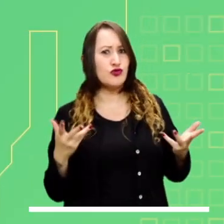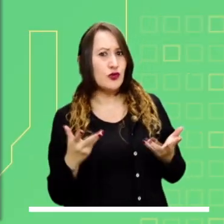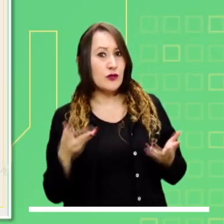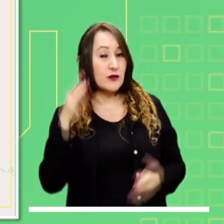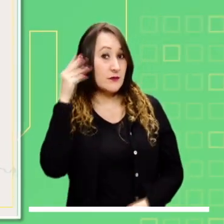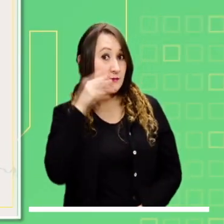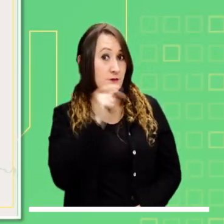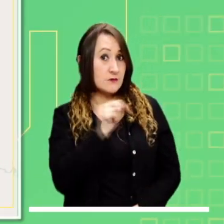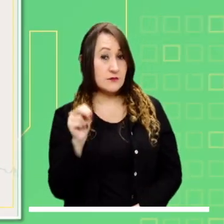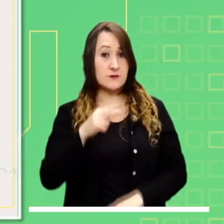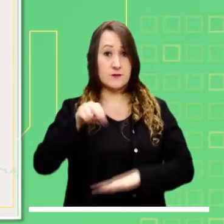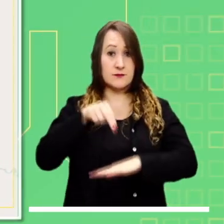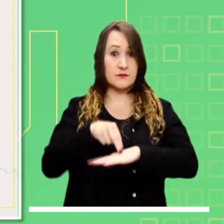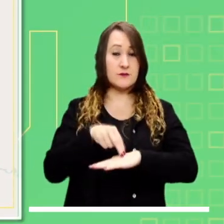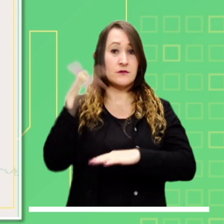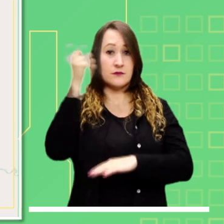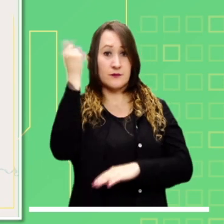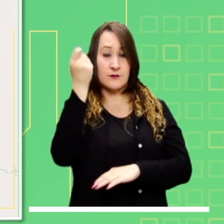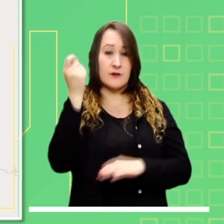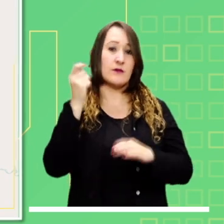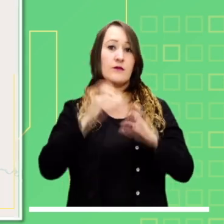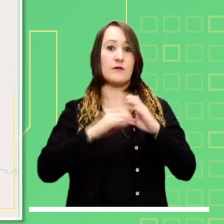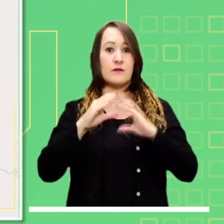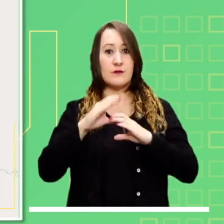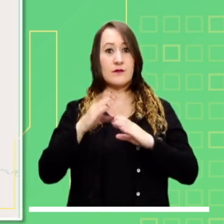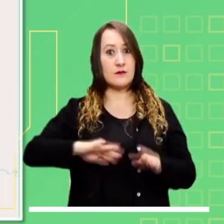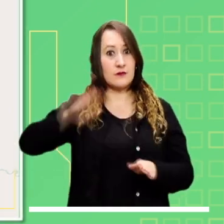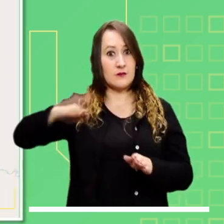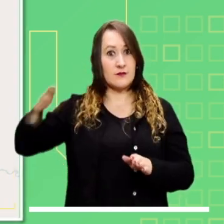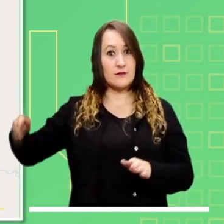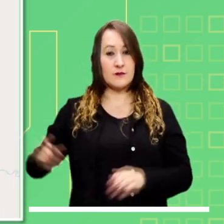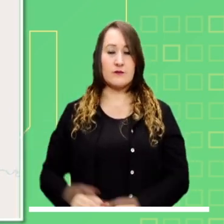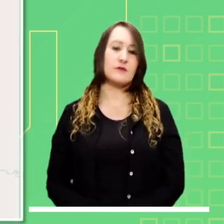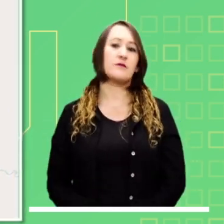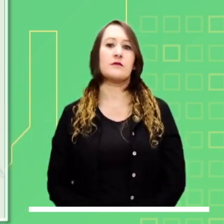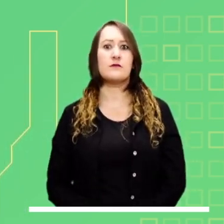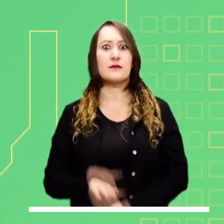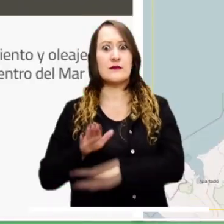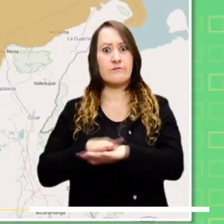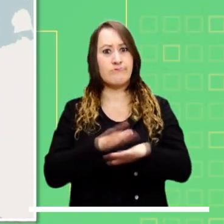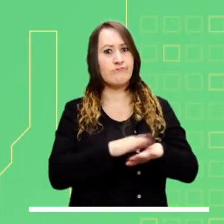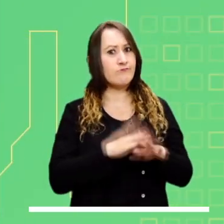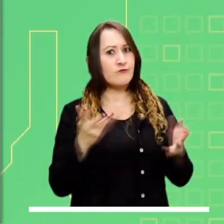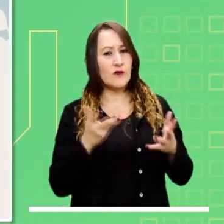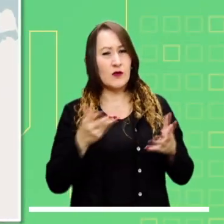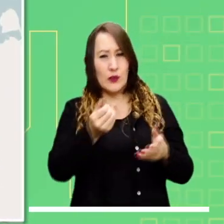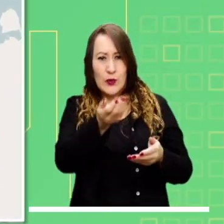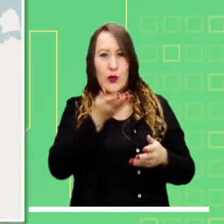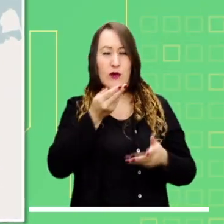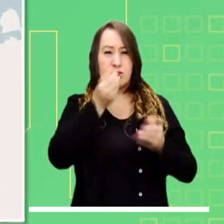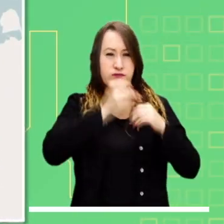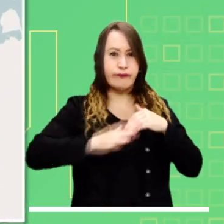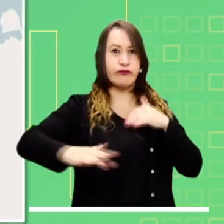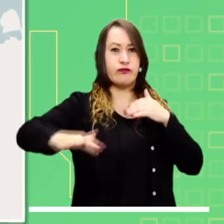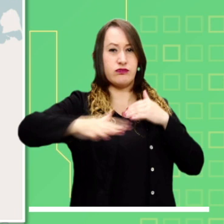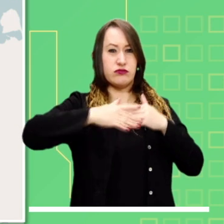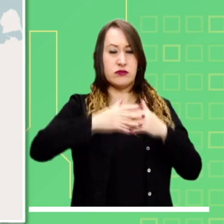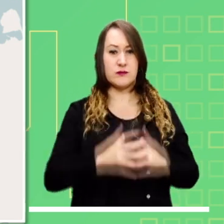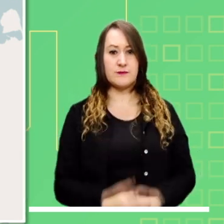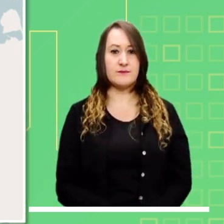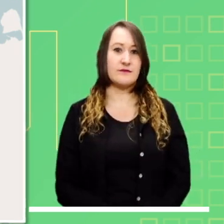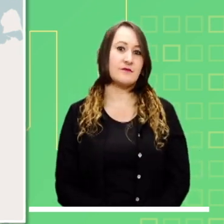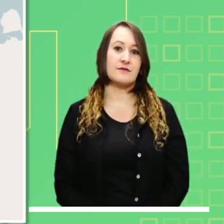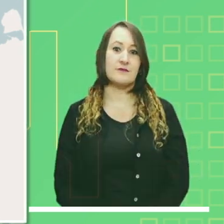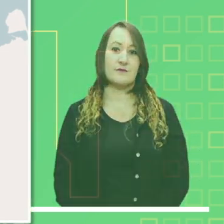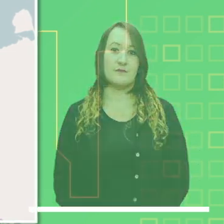Santander. Alta probabilidad de deslizamientos en norte de Santander, Nariño, Meta, Cauca y Antioquia. Alerta naranja por viento y